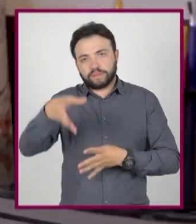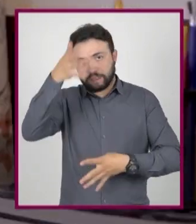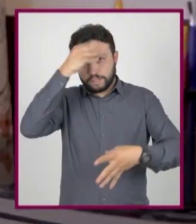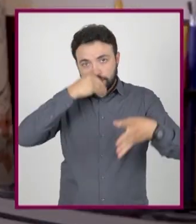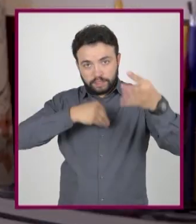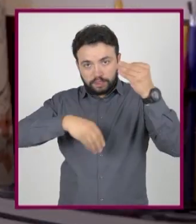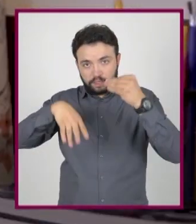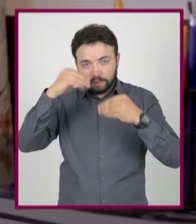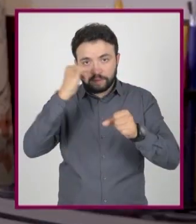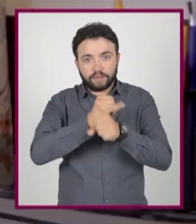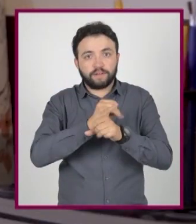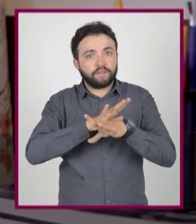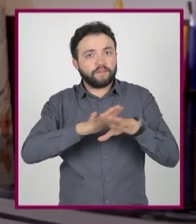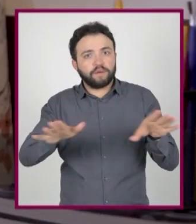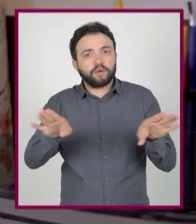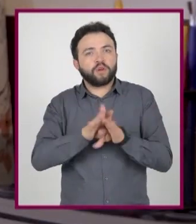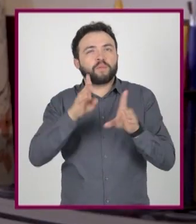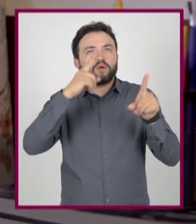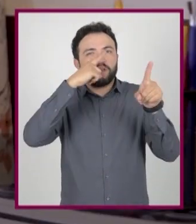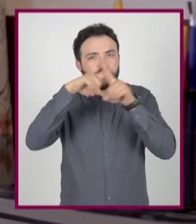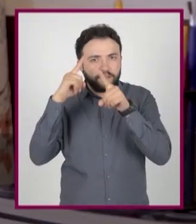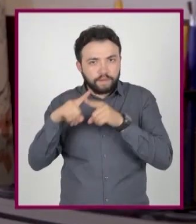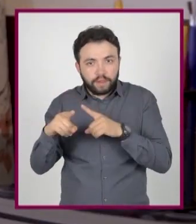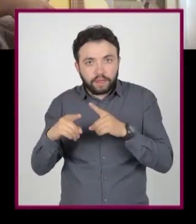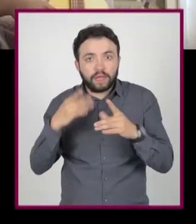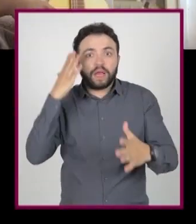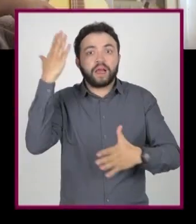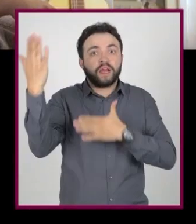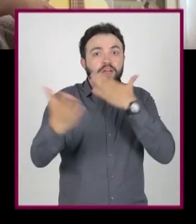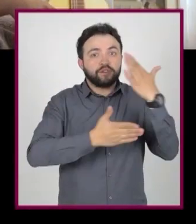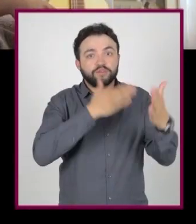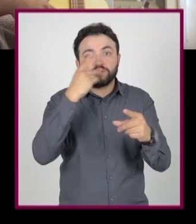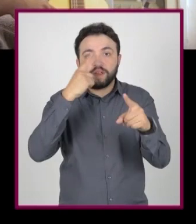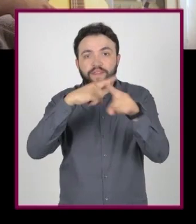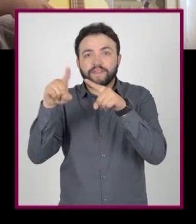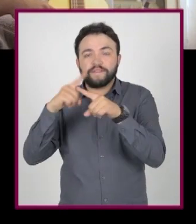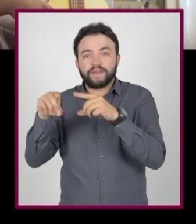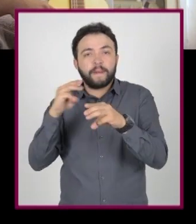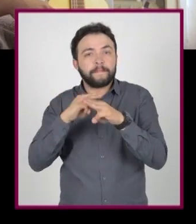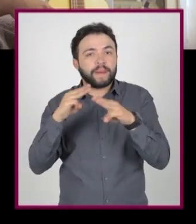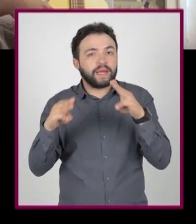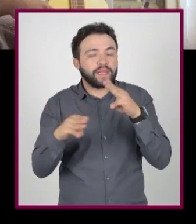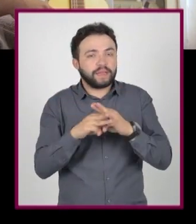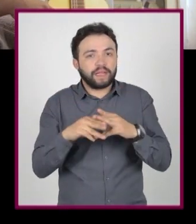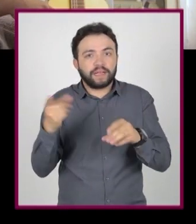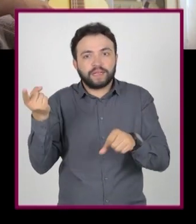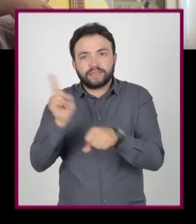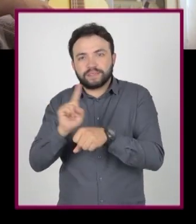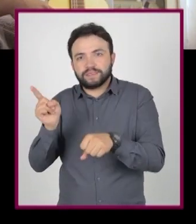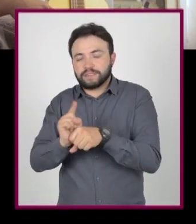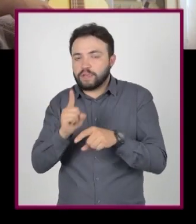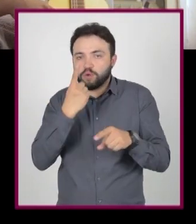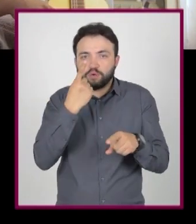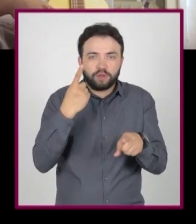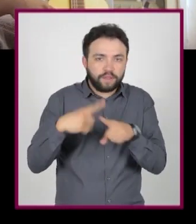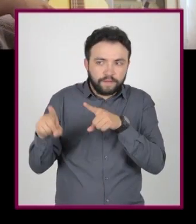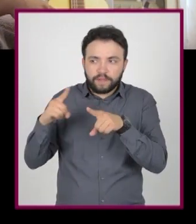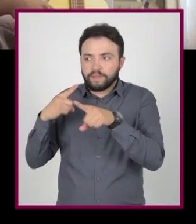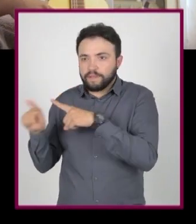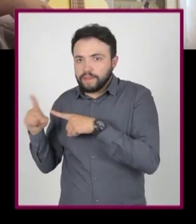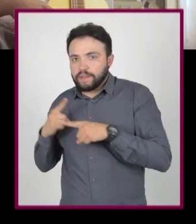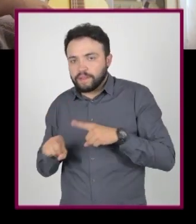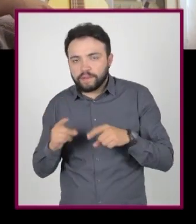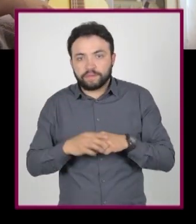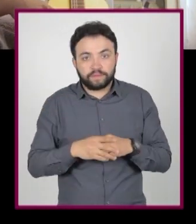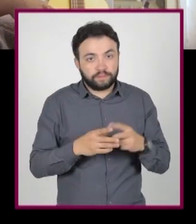Aprender la información de formas diferentes. Estudiar diferentes materias cada día. Este...